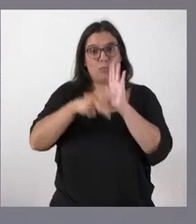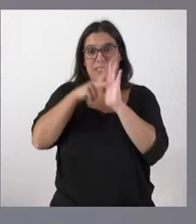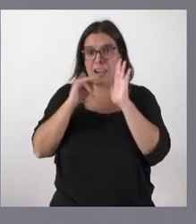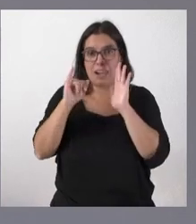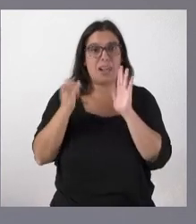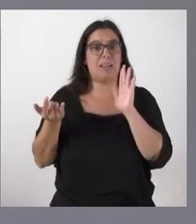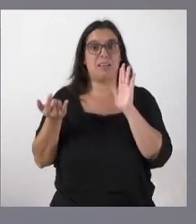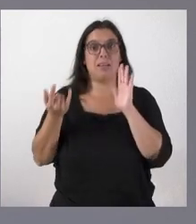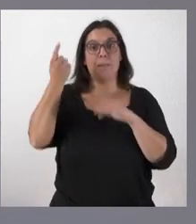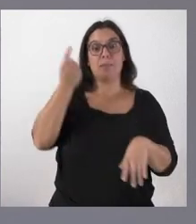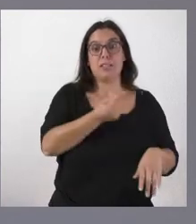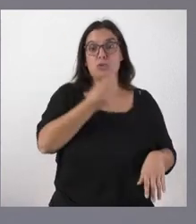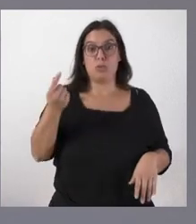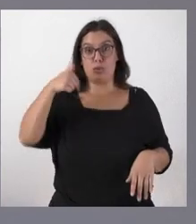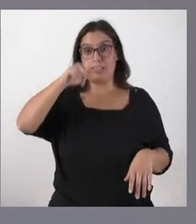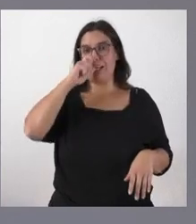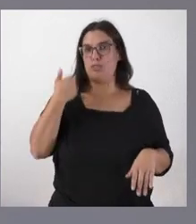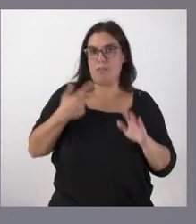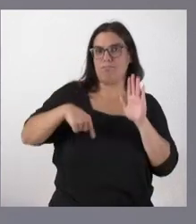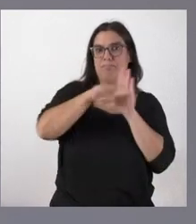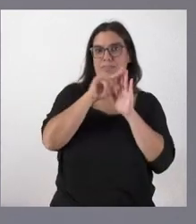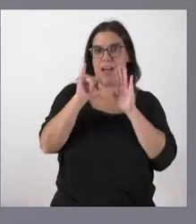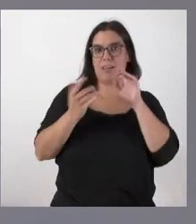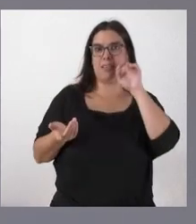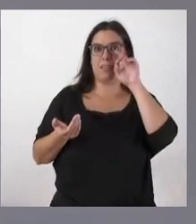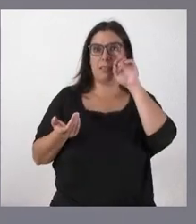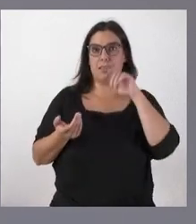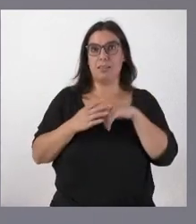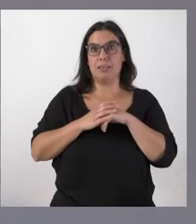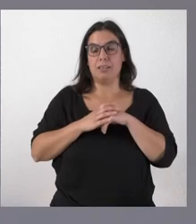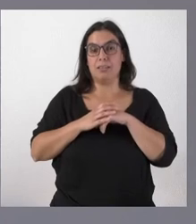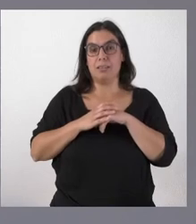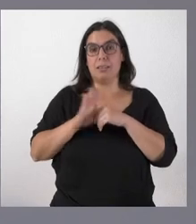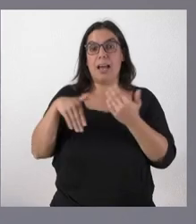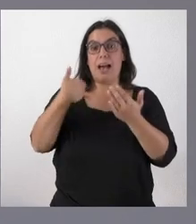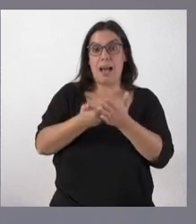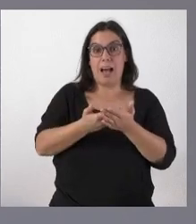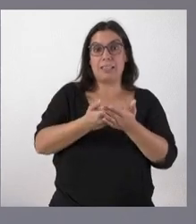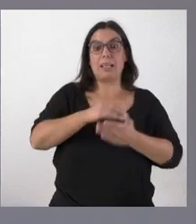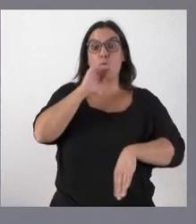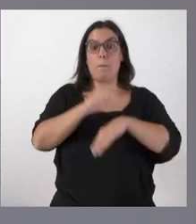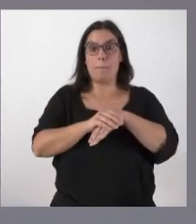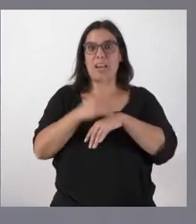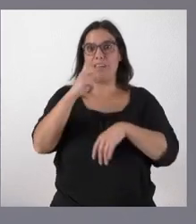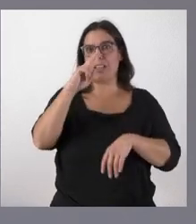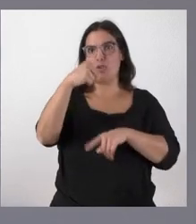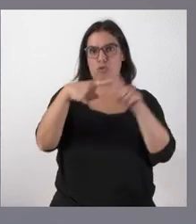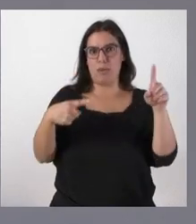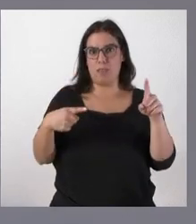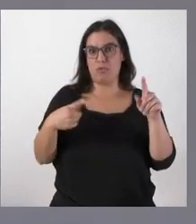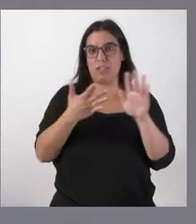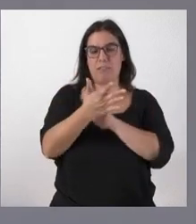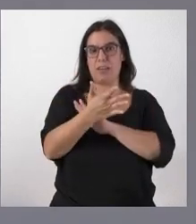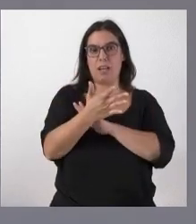en los presupuestos del año 2022 y quedan dos años y medio para acabar la ejecución de los mismos y por tanto no hace falta